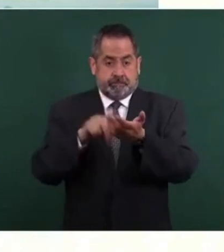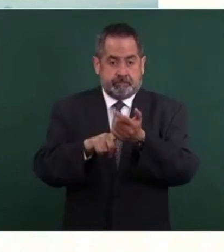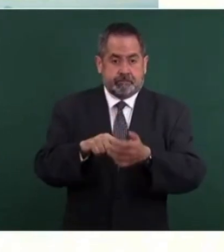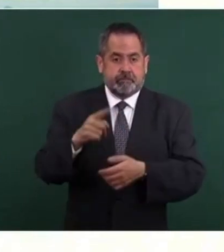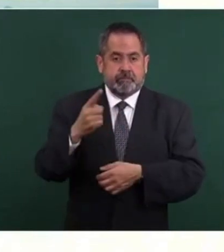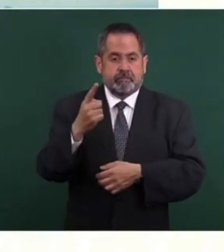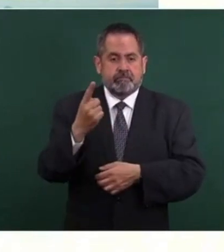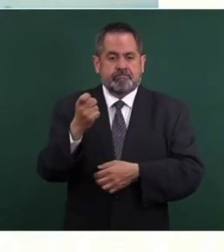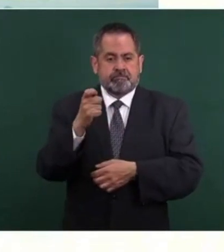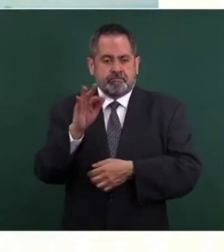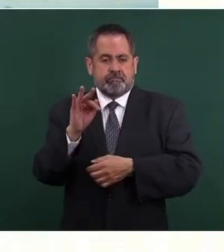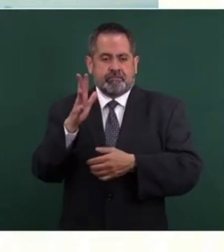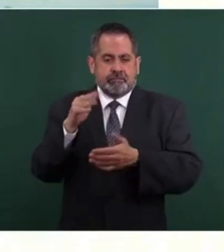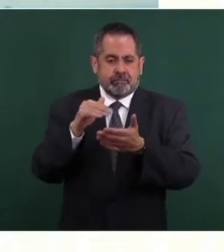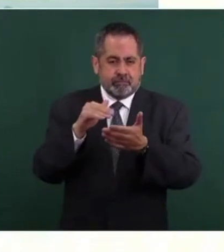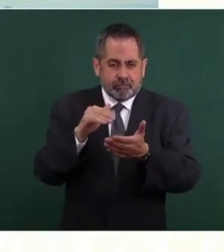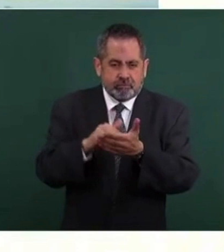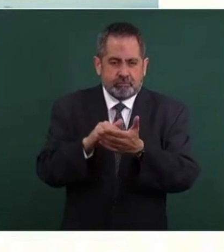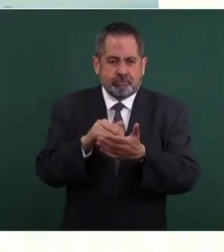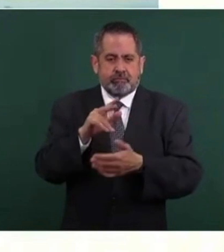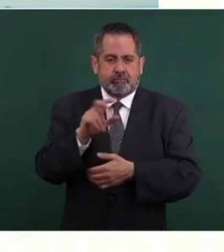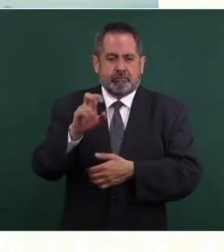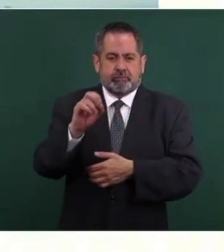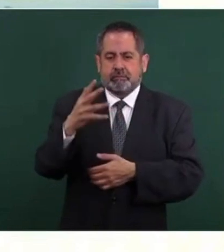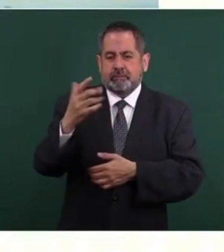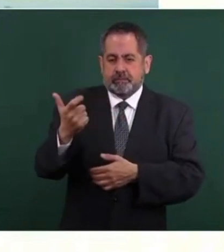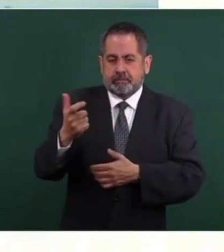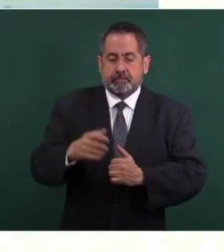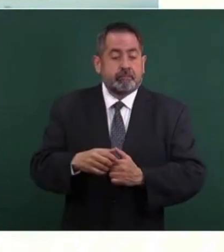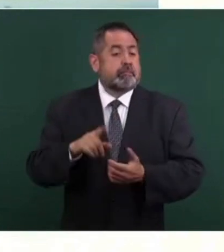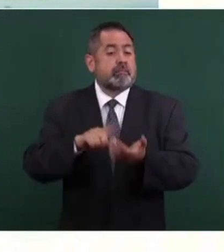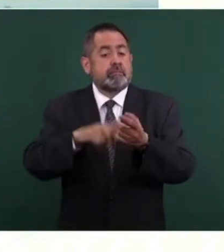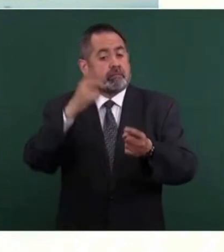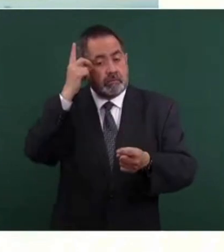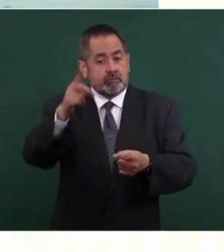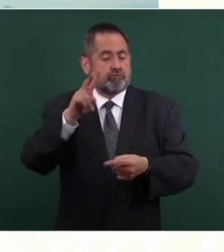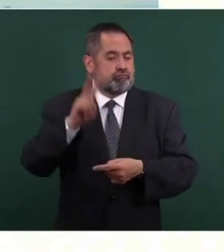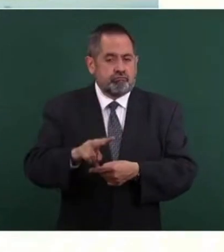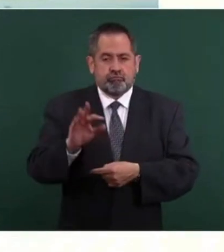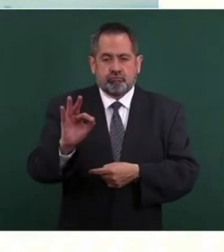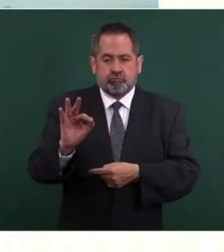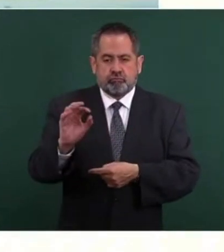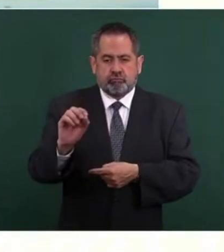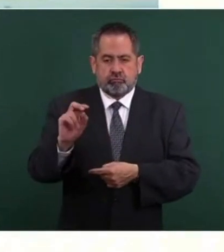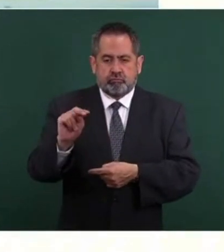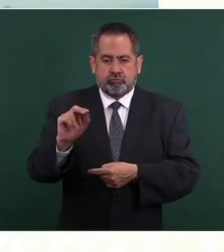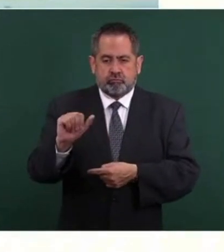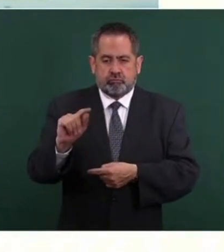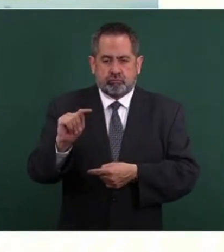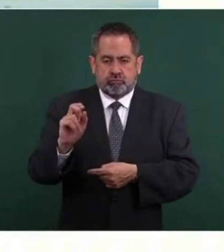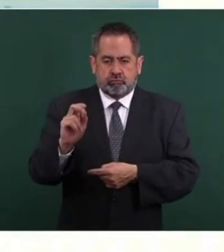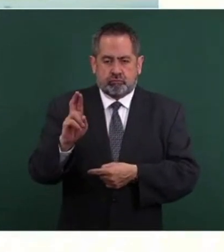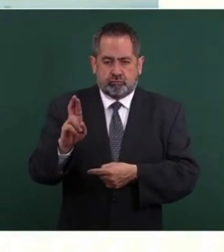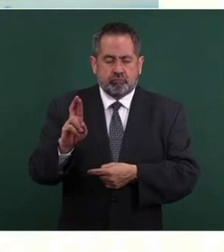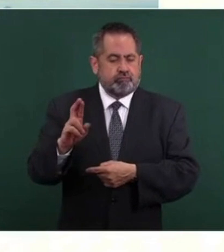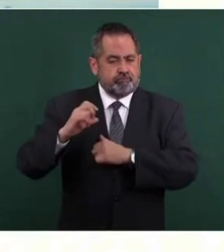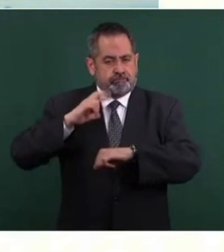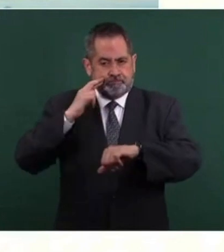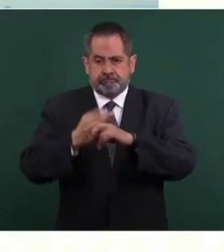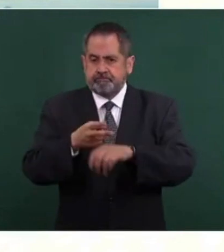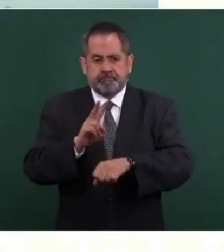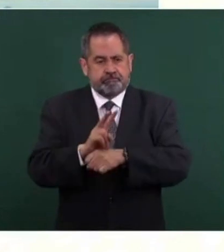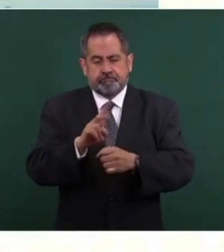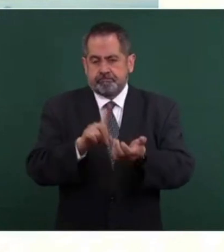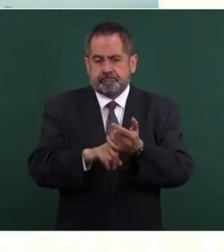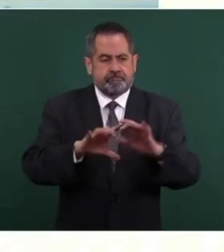Es importante señalar que estas tierras son de Fonatur, que están custodiadas por ellas, por lo tanto, tienen seguridad